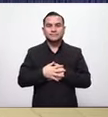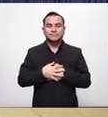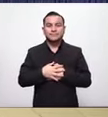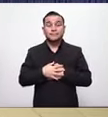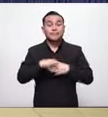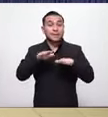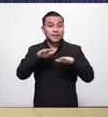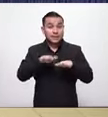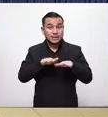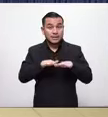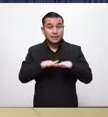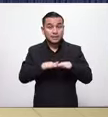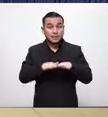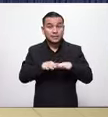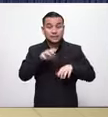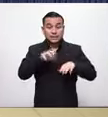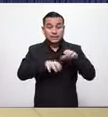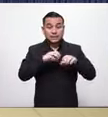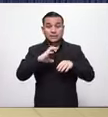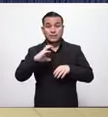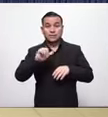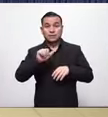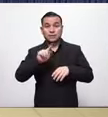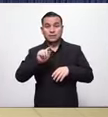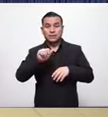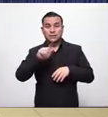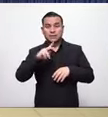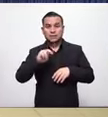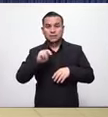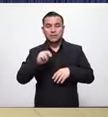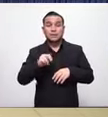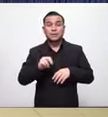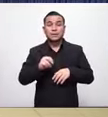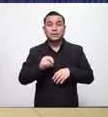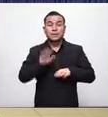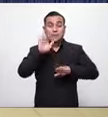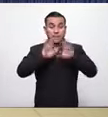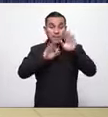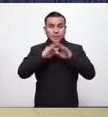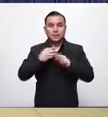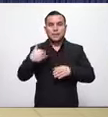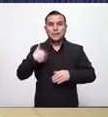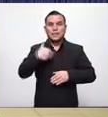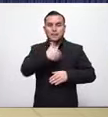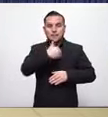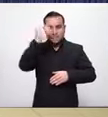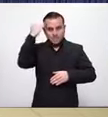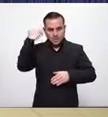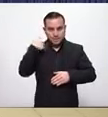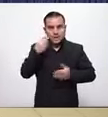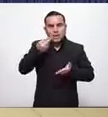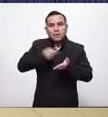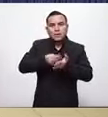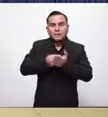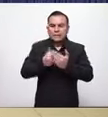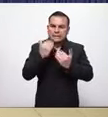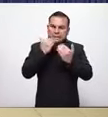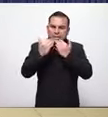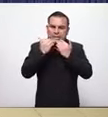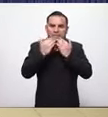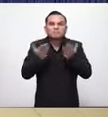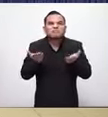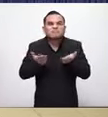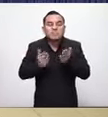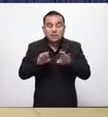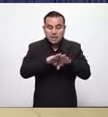Muchas gracias Secretario Catán Le dejaría la palabra a la Ministra de Economía para que nos hable un poco sobre lo que se está